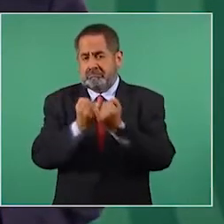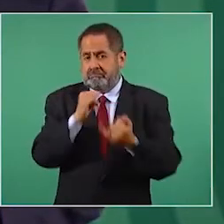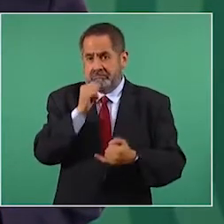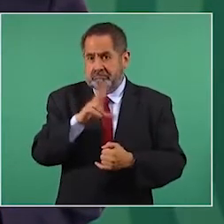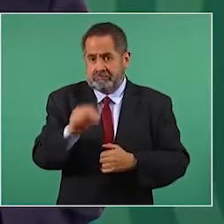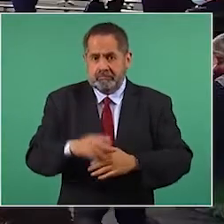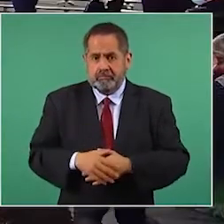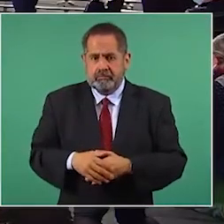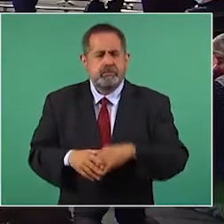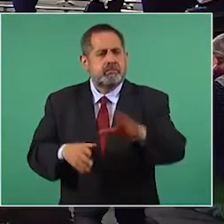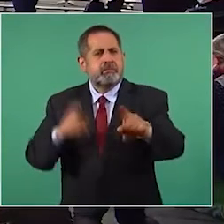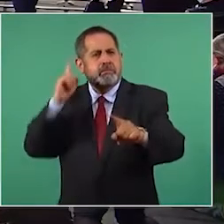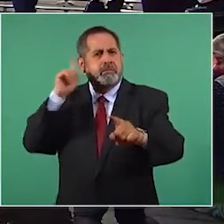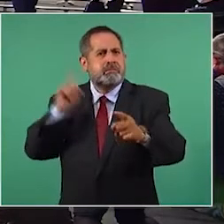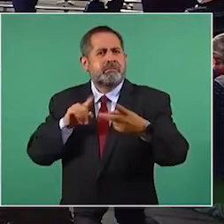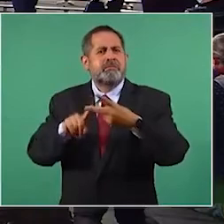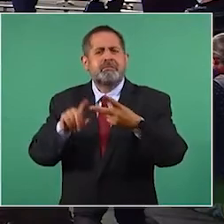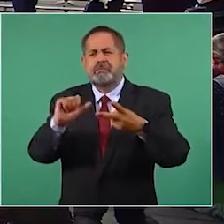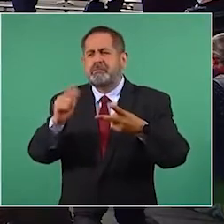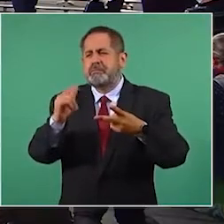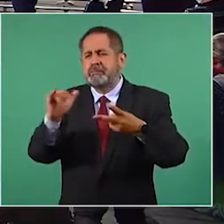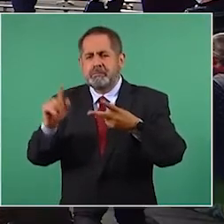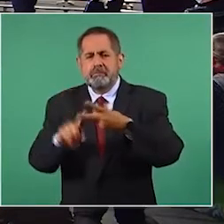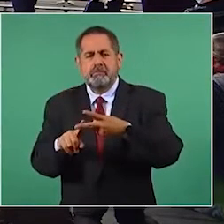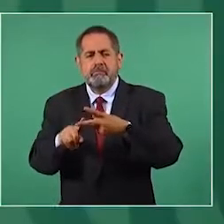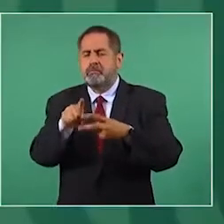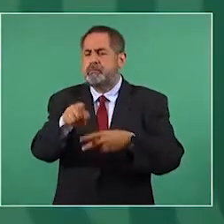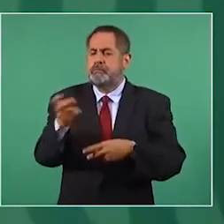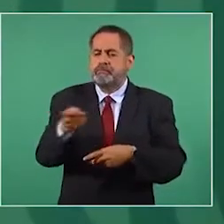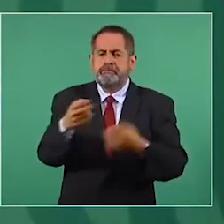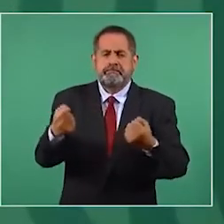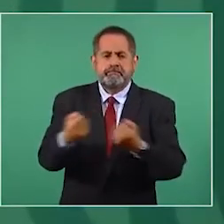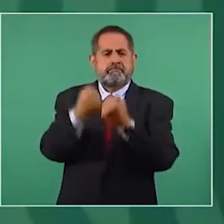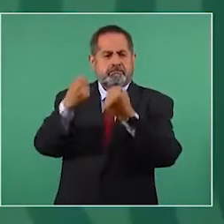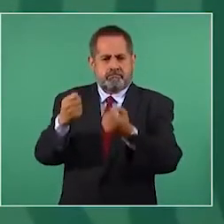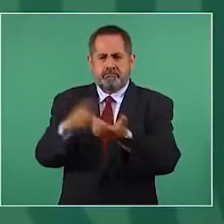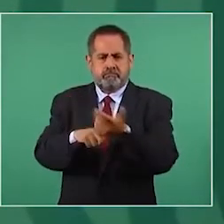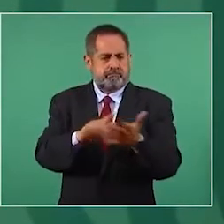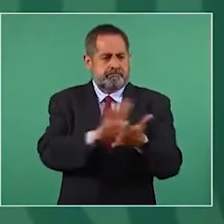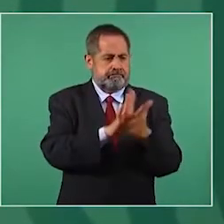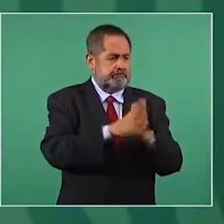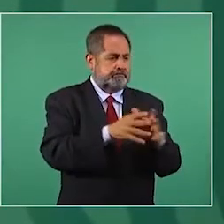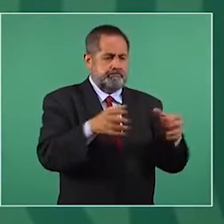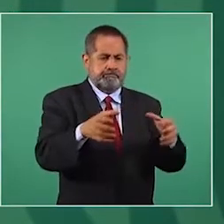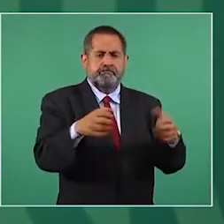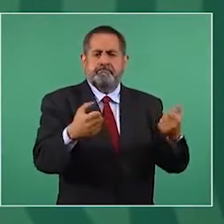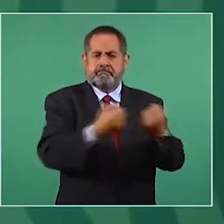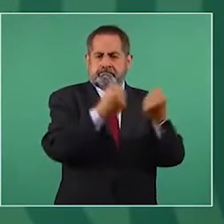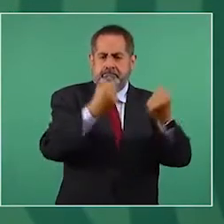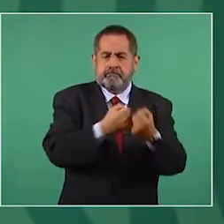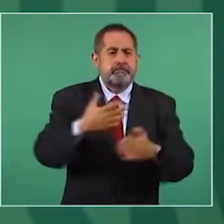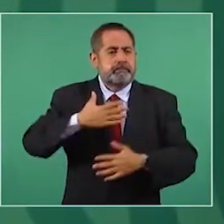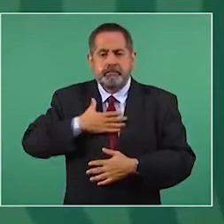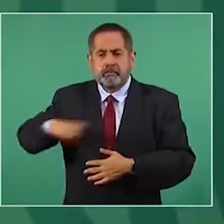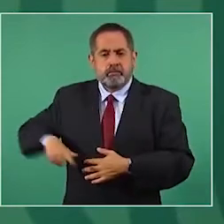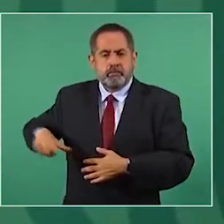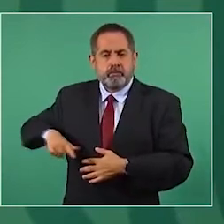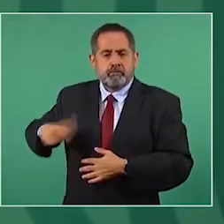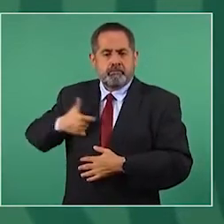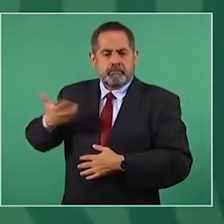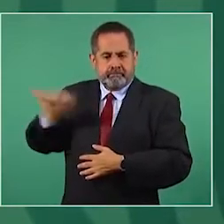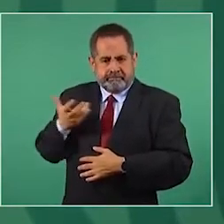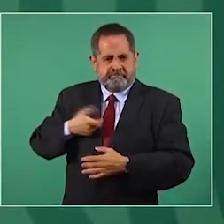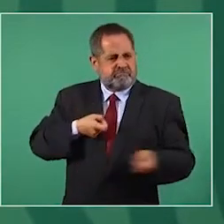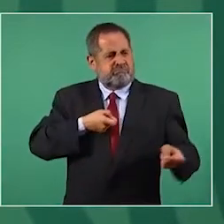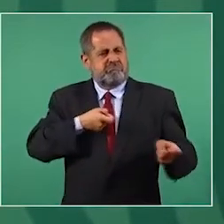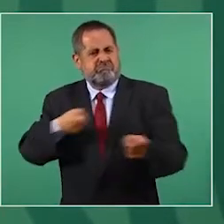Y lo de Zacatecas, y lo de Aguililla, y lo de Reynosa. Eso un enfrentamiento entre bandas, pero no es el Estado. Que